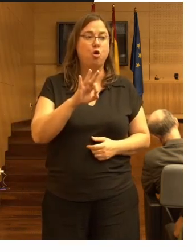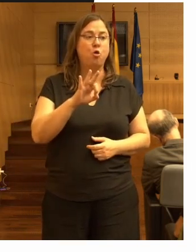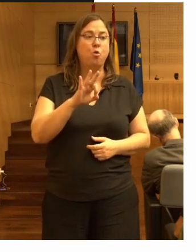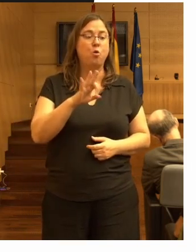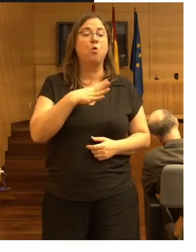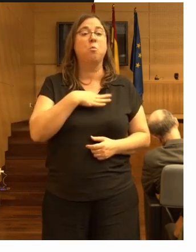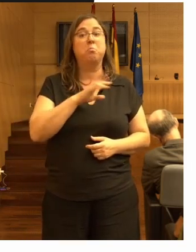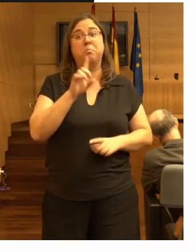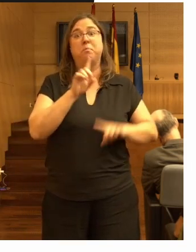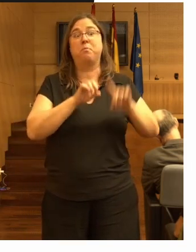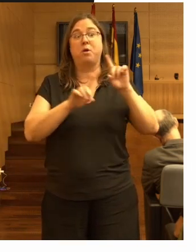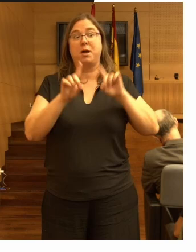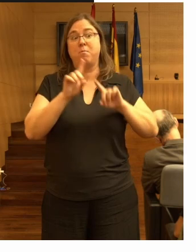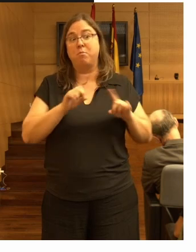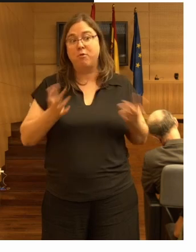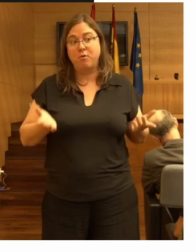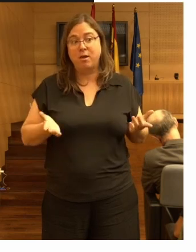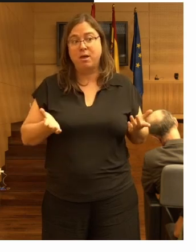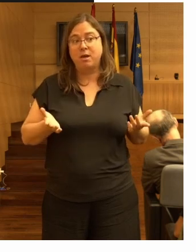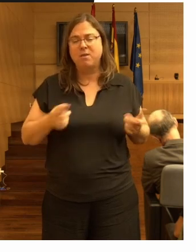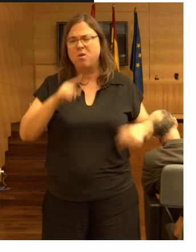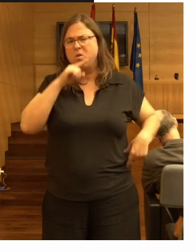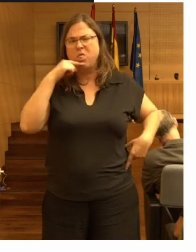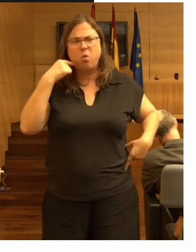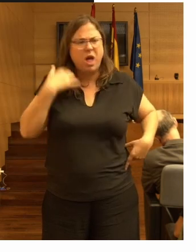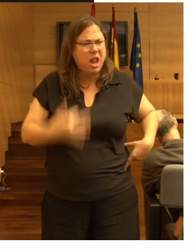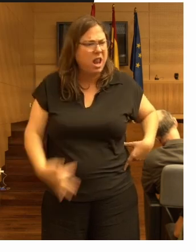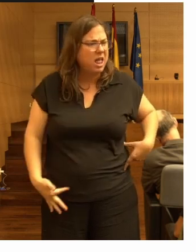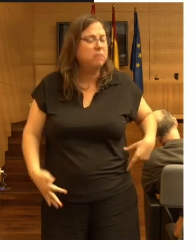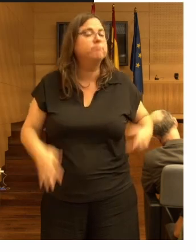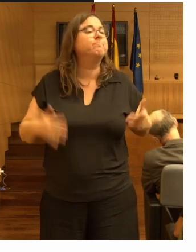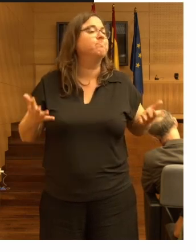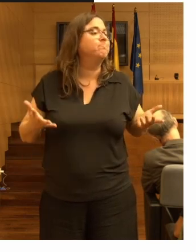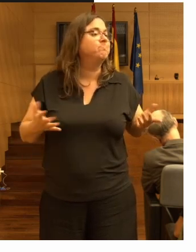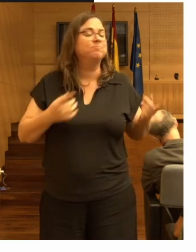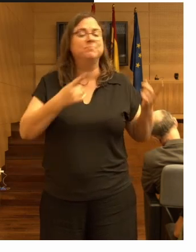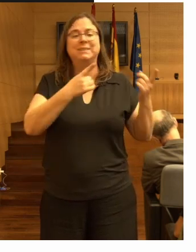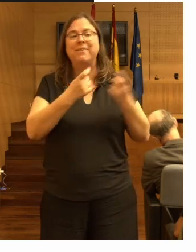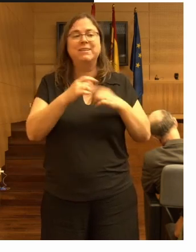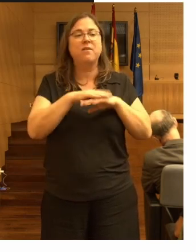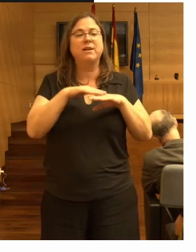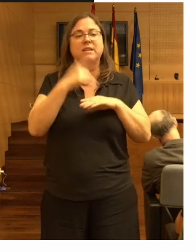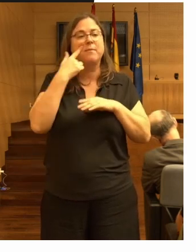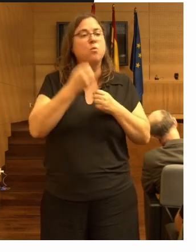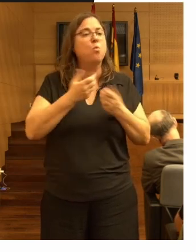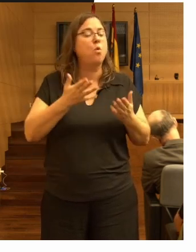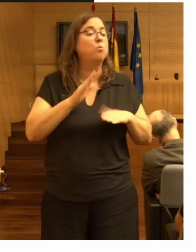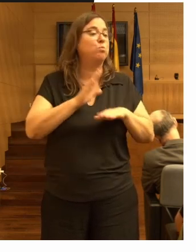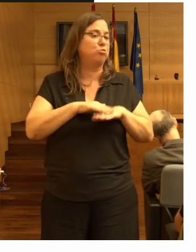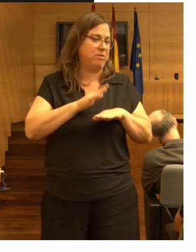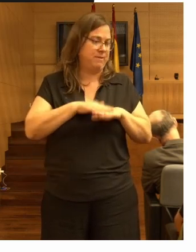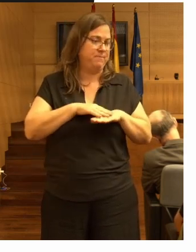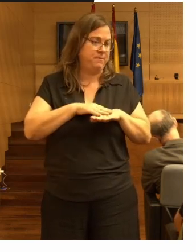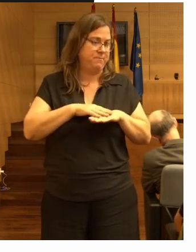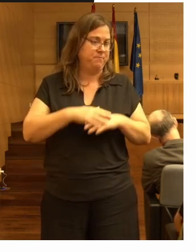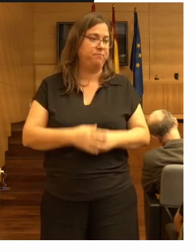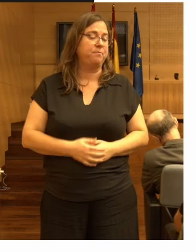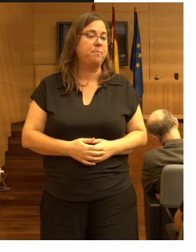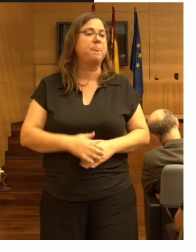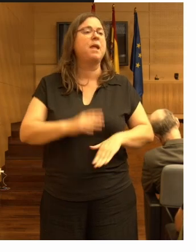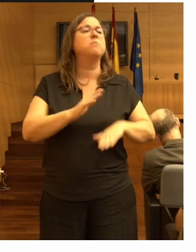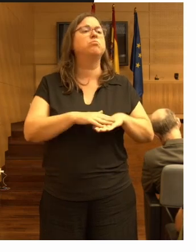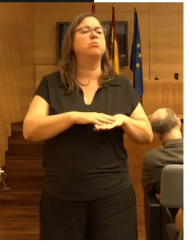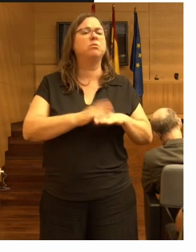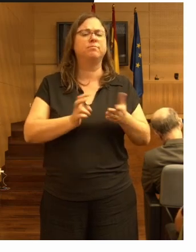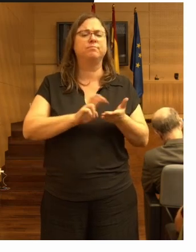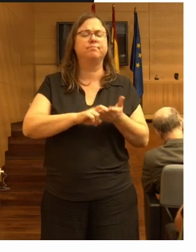tienen problemas y les está doliendo hay que ver cuál es la necesidad básica por qué se han movido